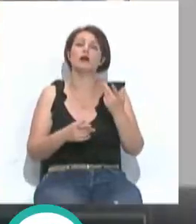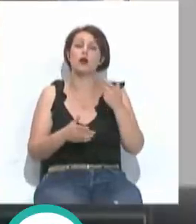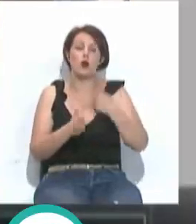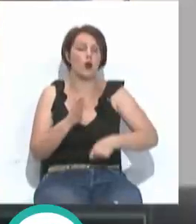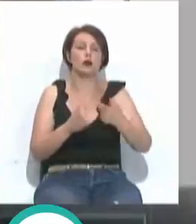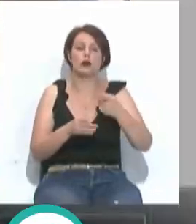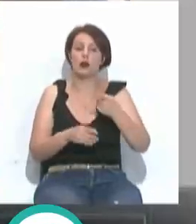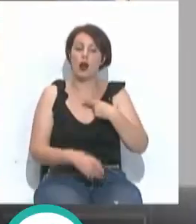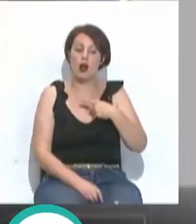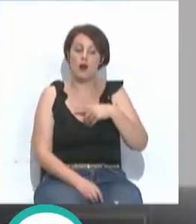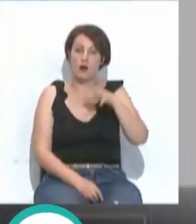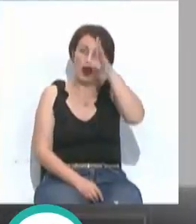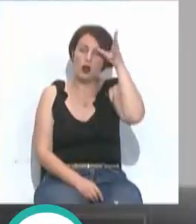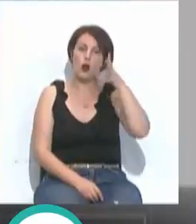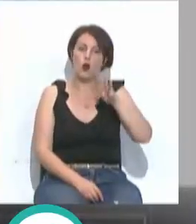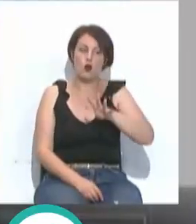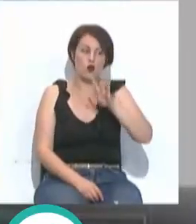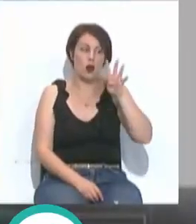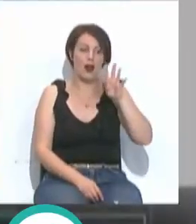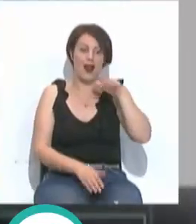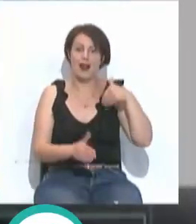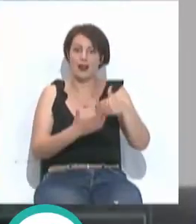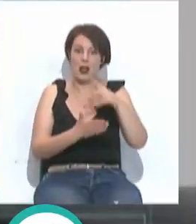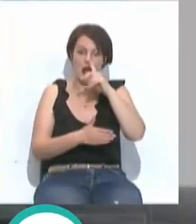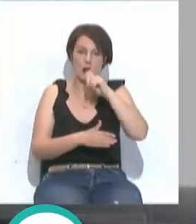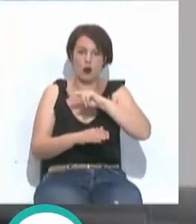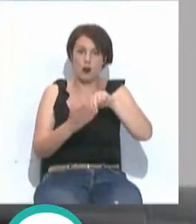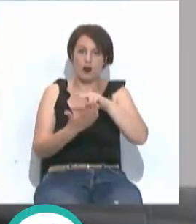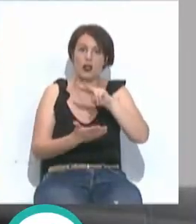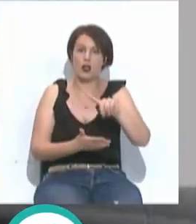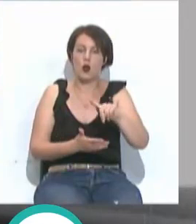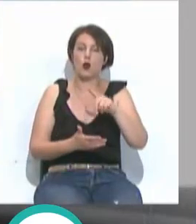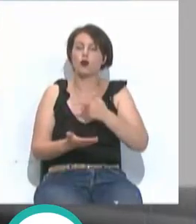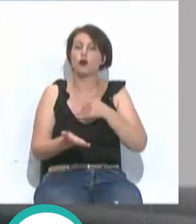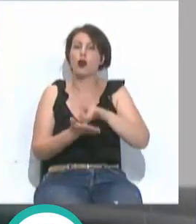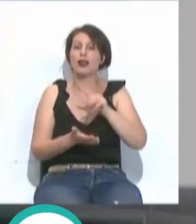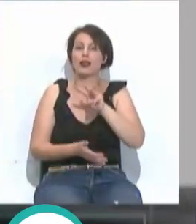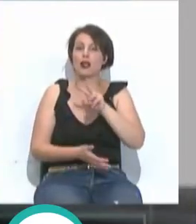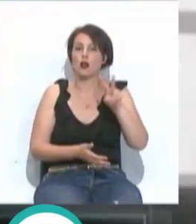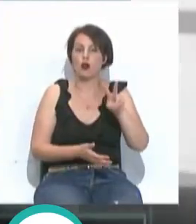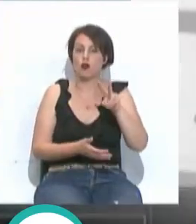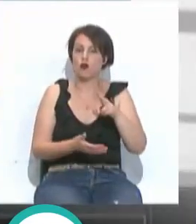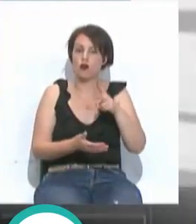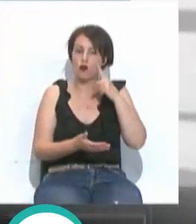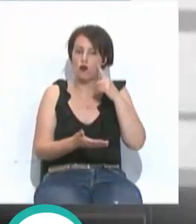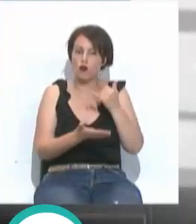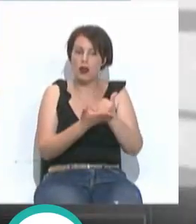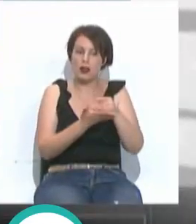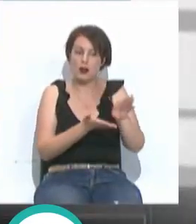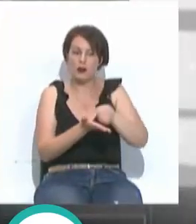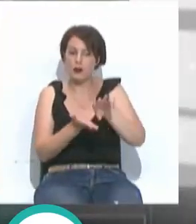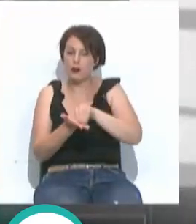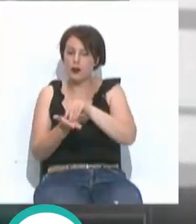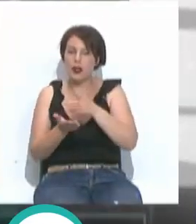los últimos cuatro veranos, hasta 2021, se han hecho 32 muestras y de 32 hemos tenido en caleta